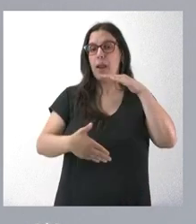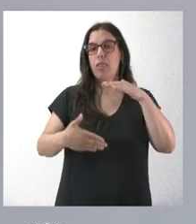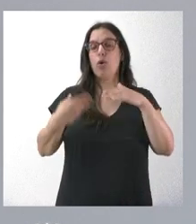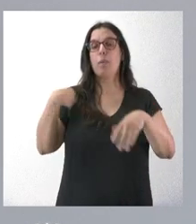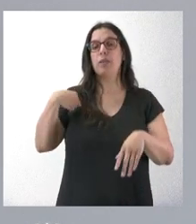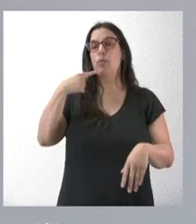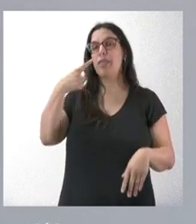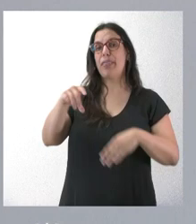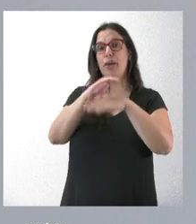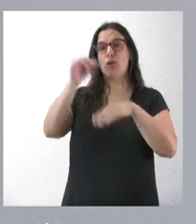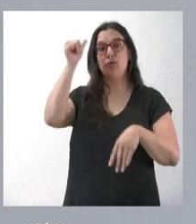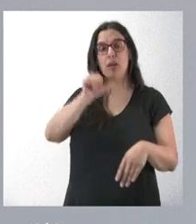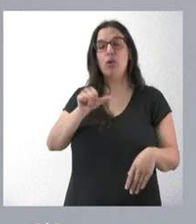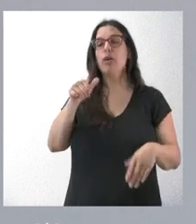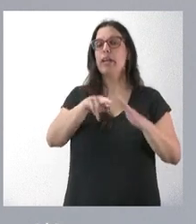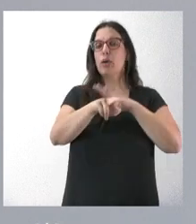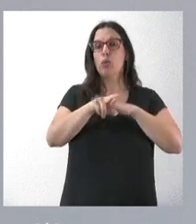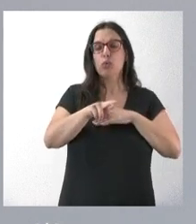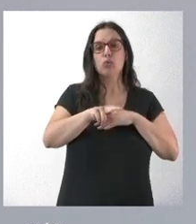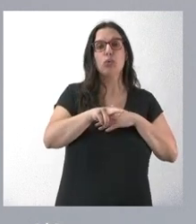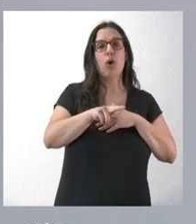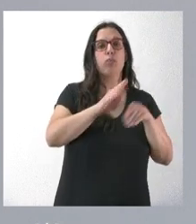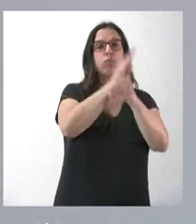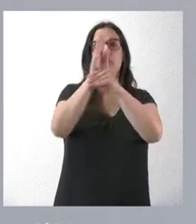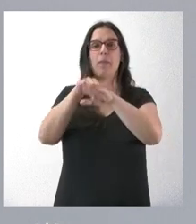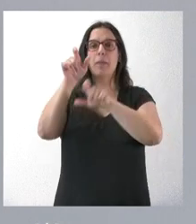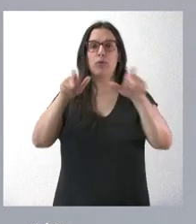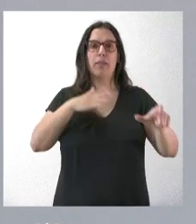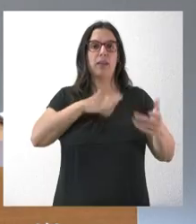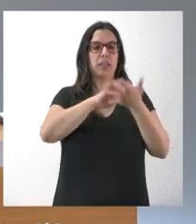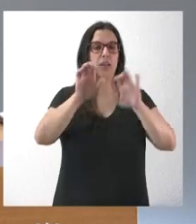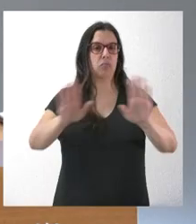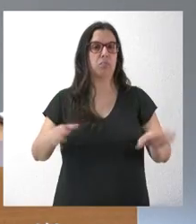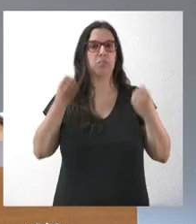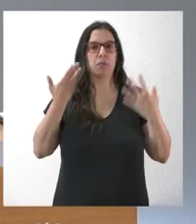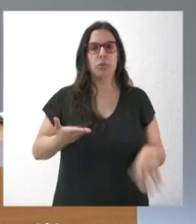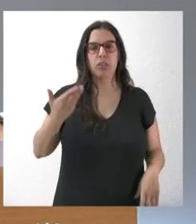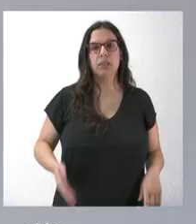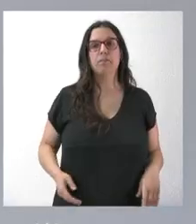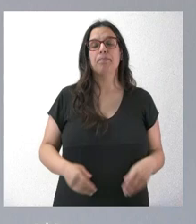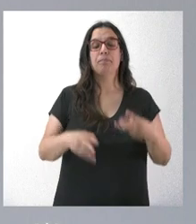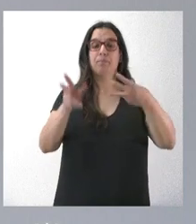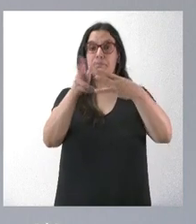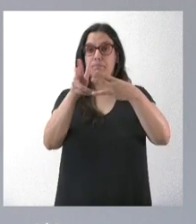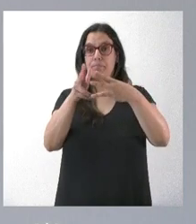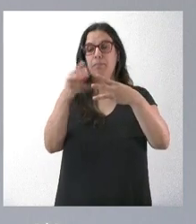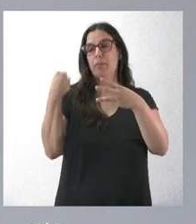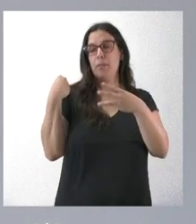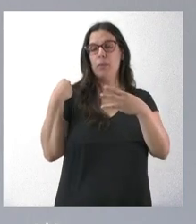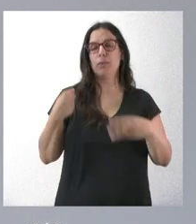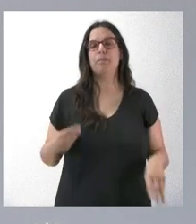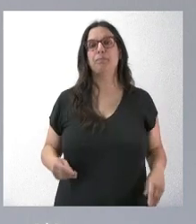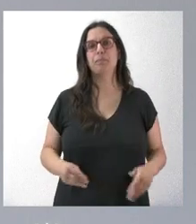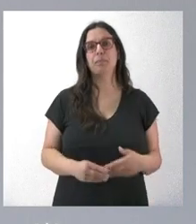el consejero y que los recursos lleguen a los ciudadanos de Castilla y León. Bueno, respecto a las dos preguntas que me atañen,